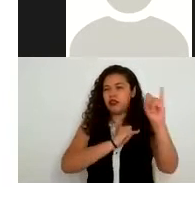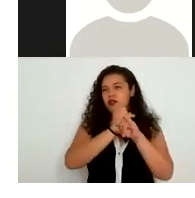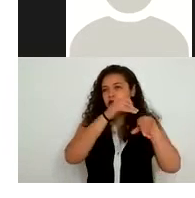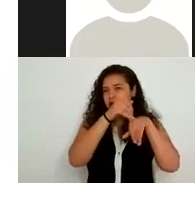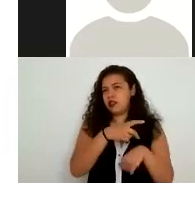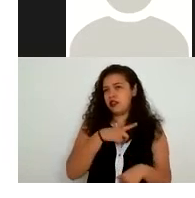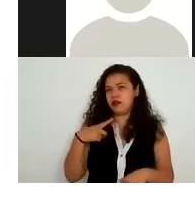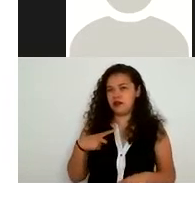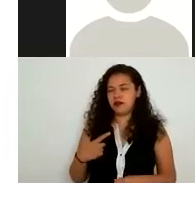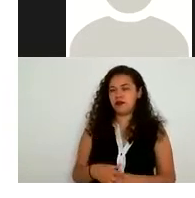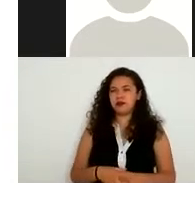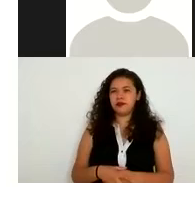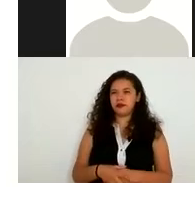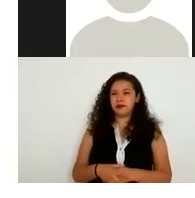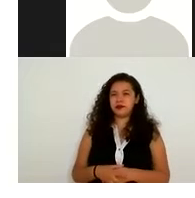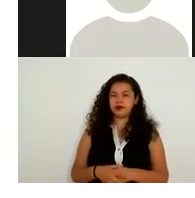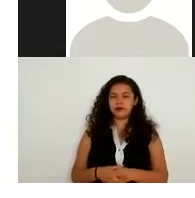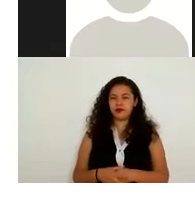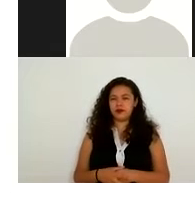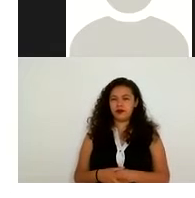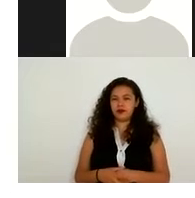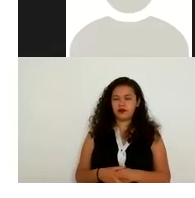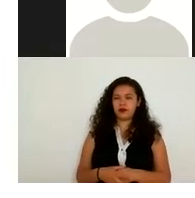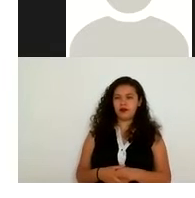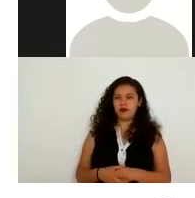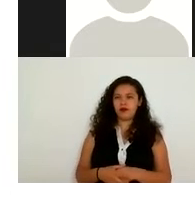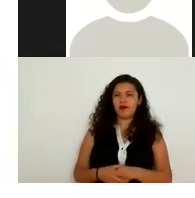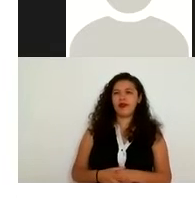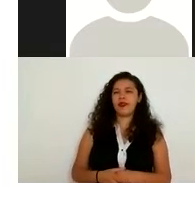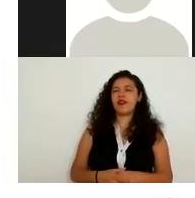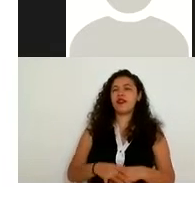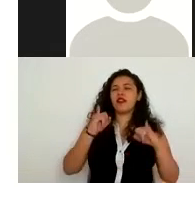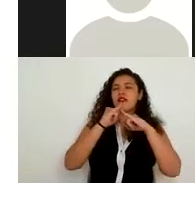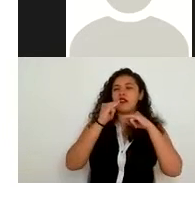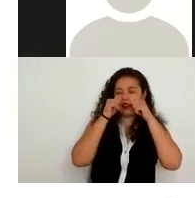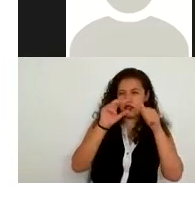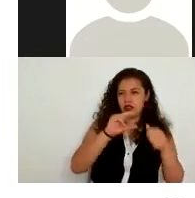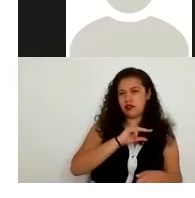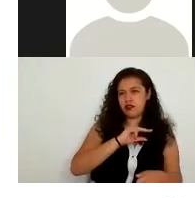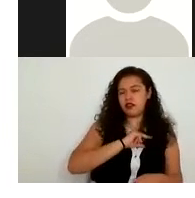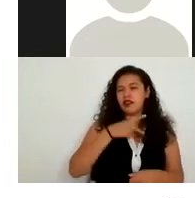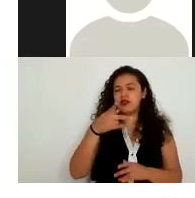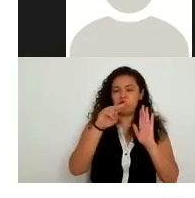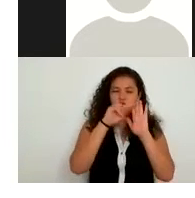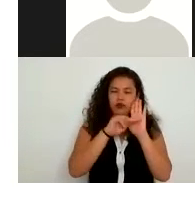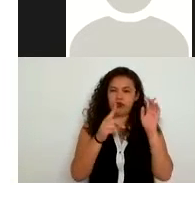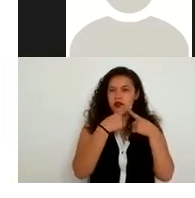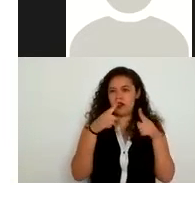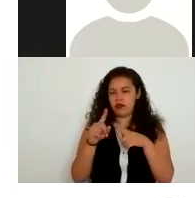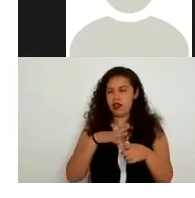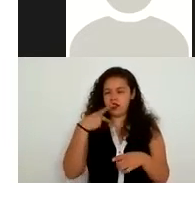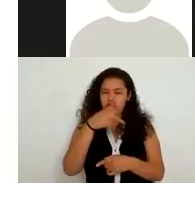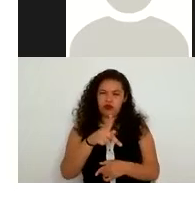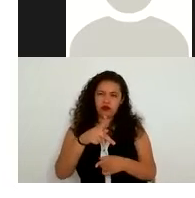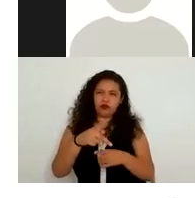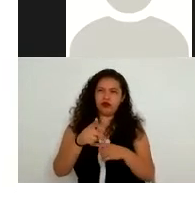por ejemplo aquí cada institución de asistencia privada pues tiene diferente normativa de acuerdo al sujeto de acuerdo a sus propios